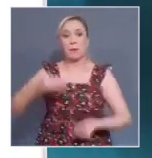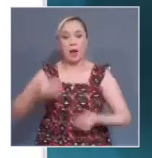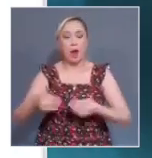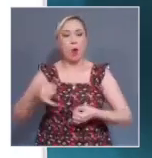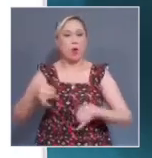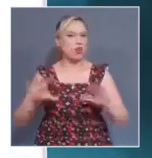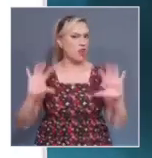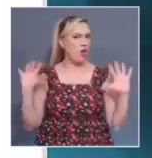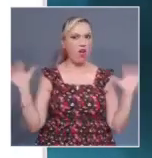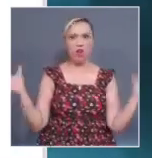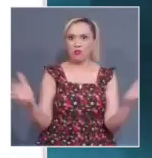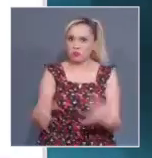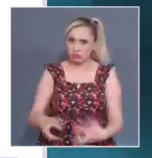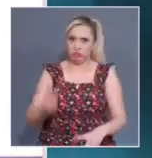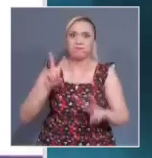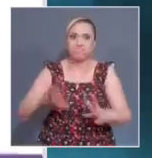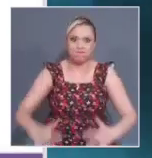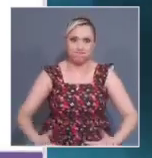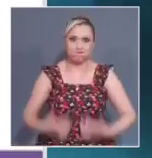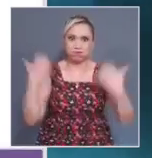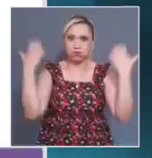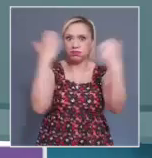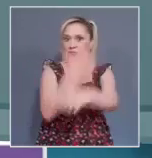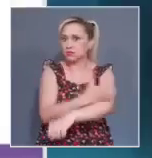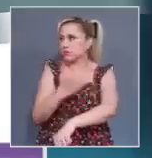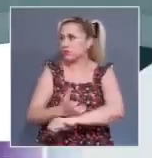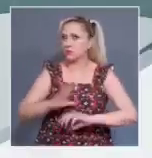del Poder Judicial de la Federación.